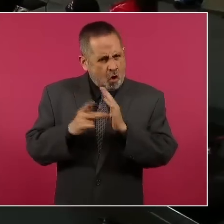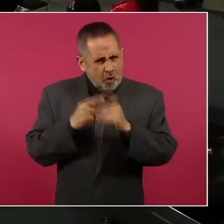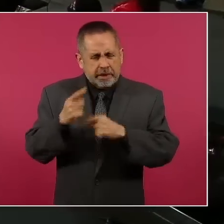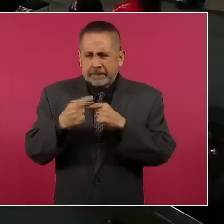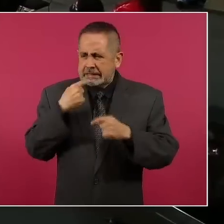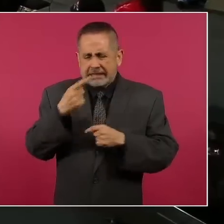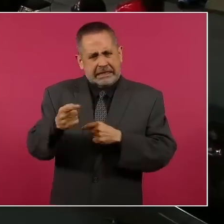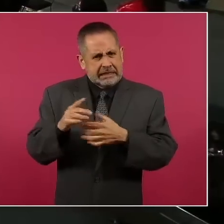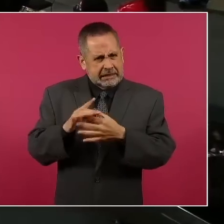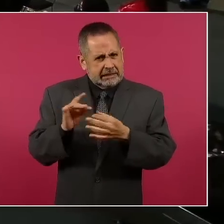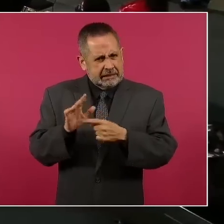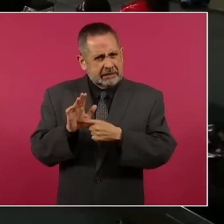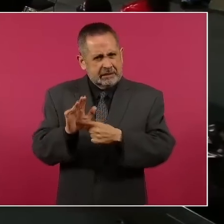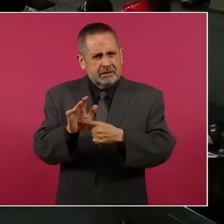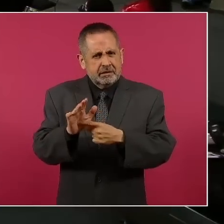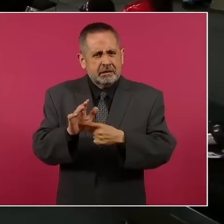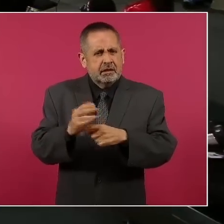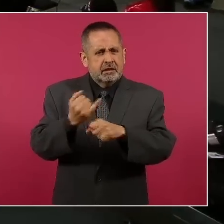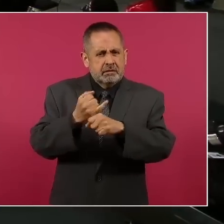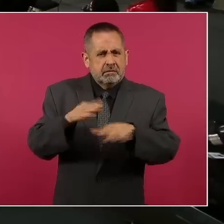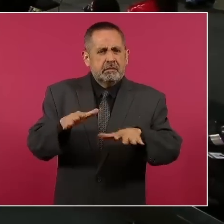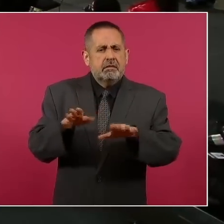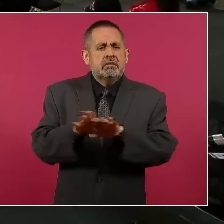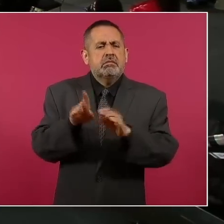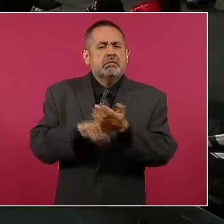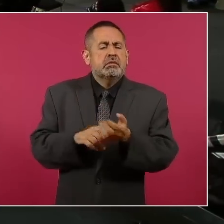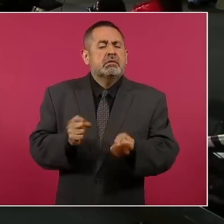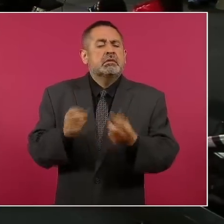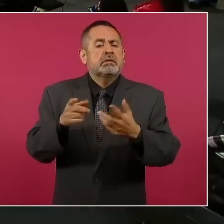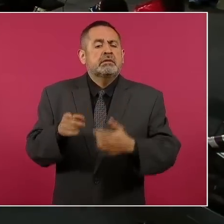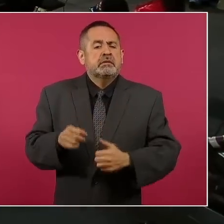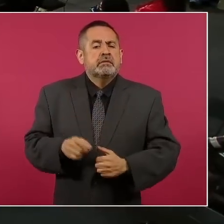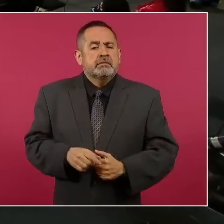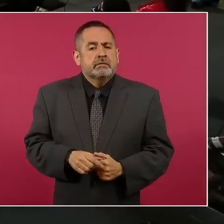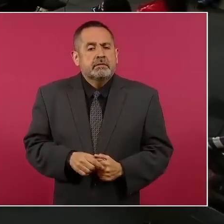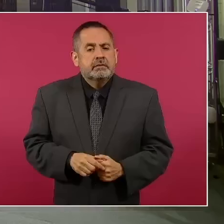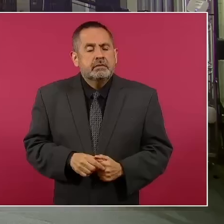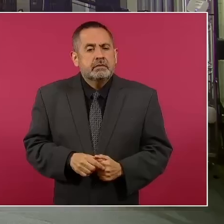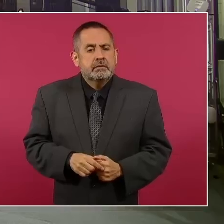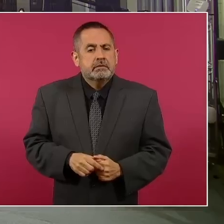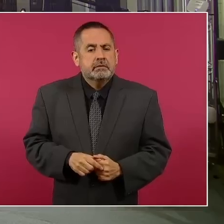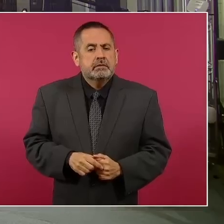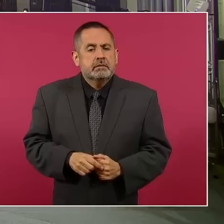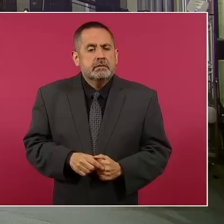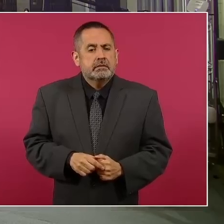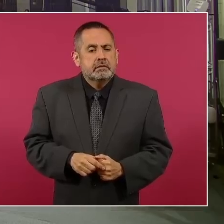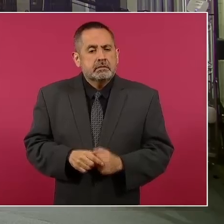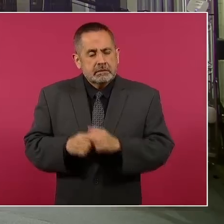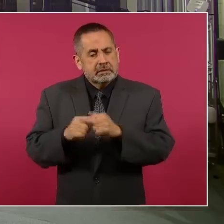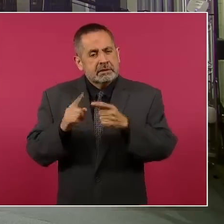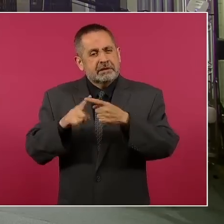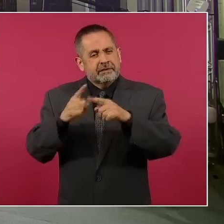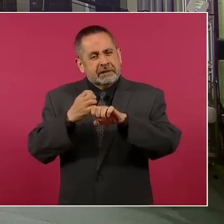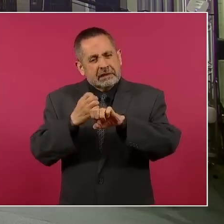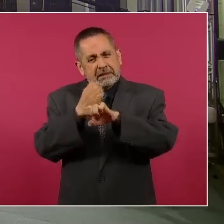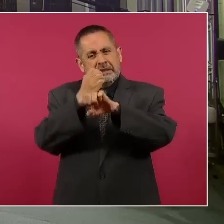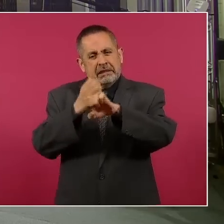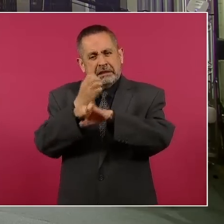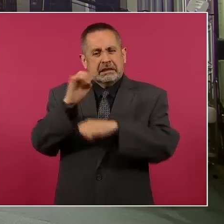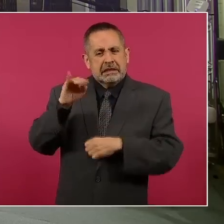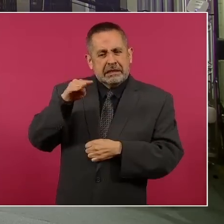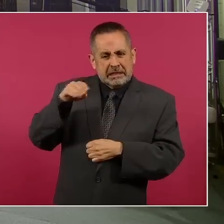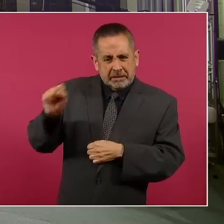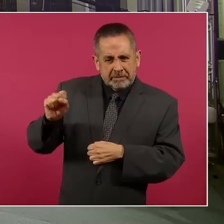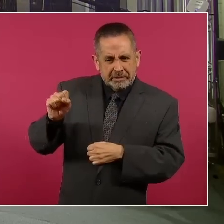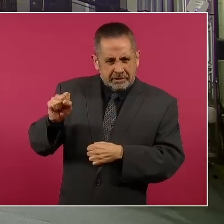a informar sobre en los estados donde está el IMSS y el Estado,